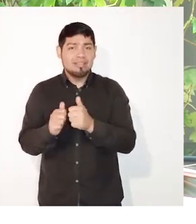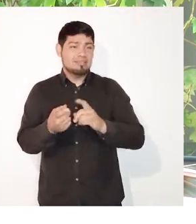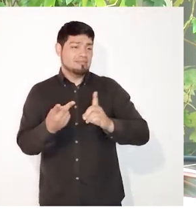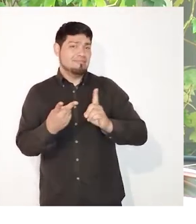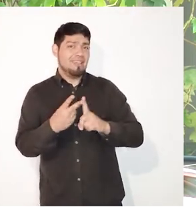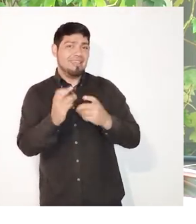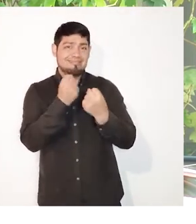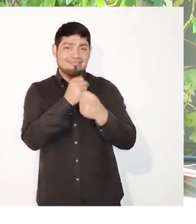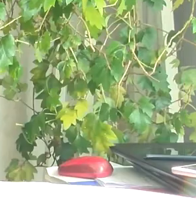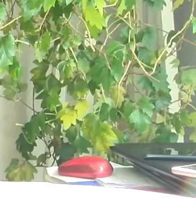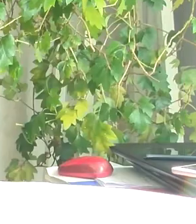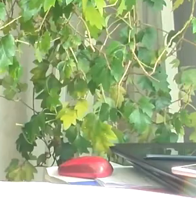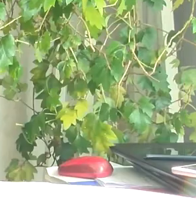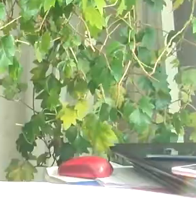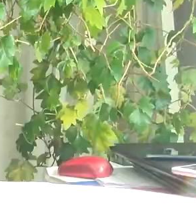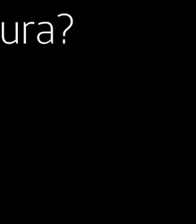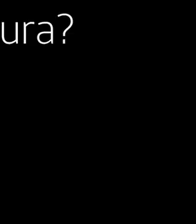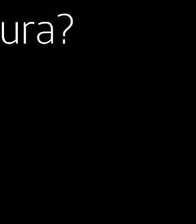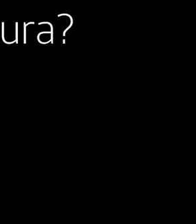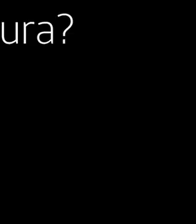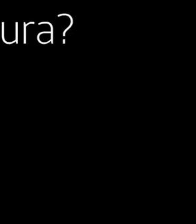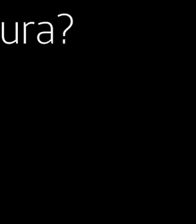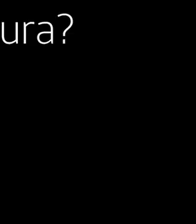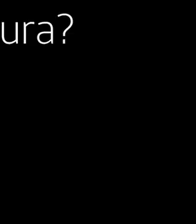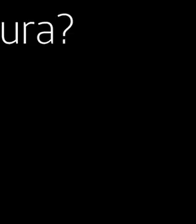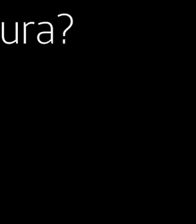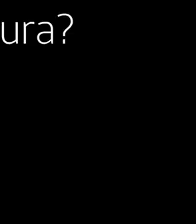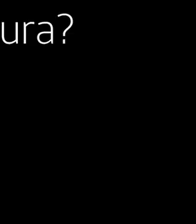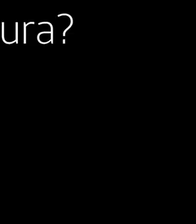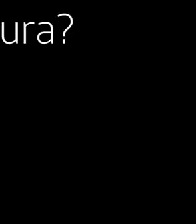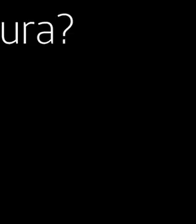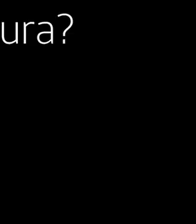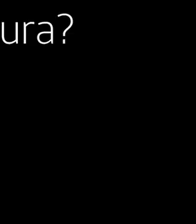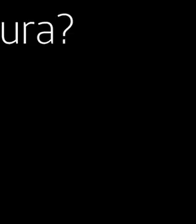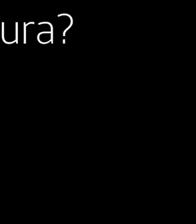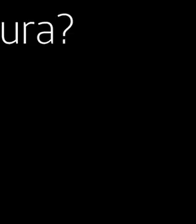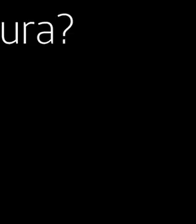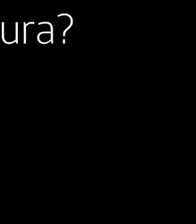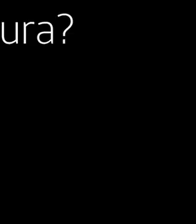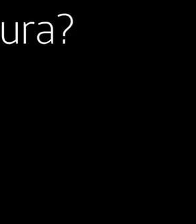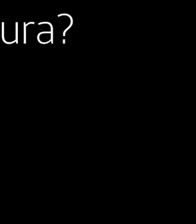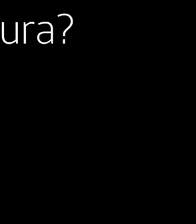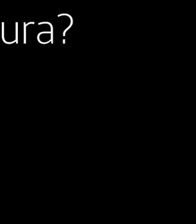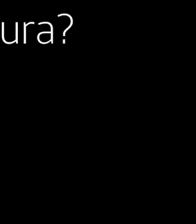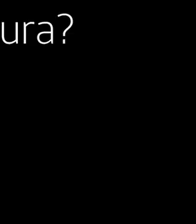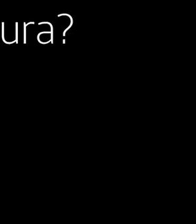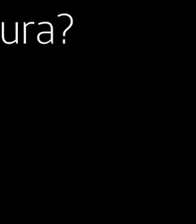talleres, sí, me gusta. ¿Cómo definirías tu escritura?